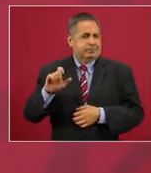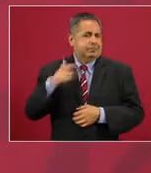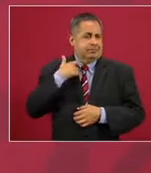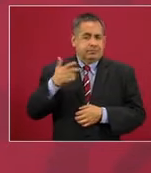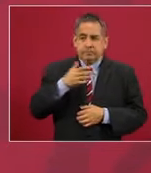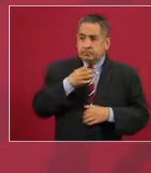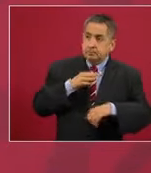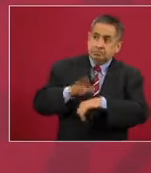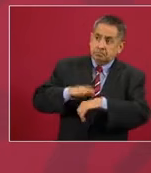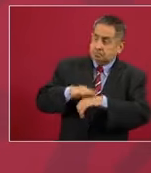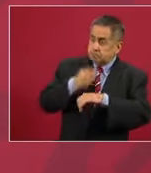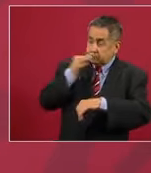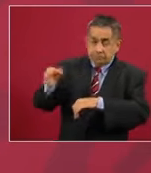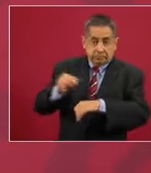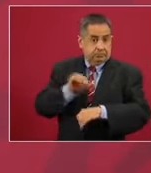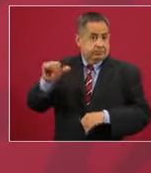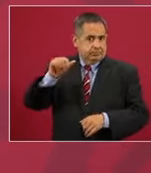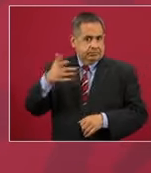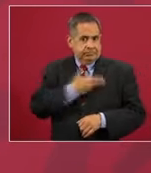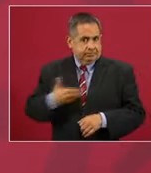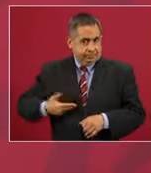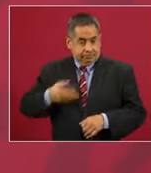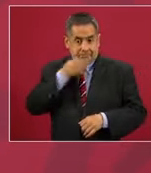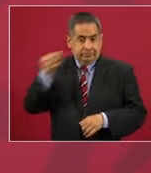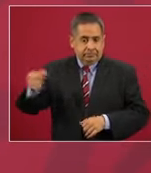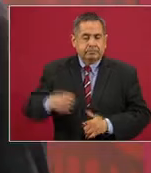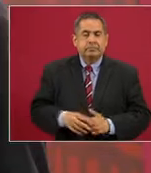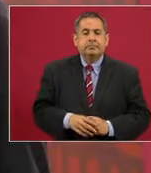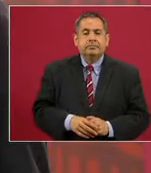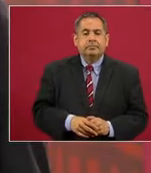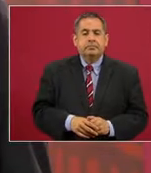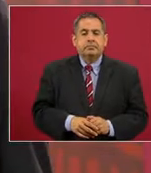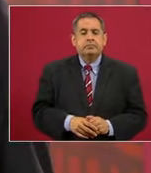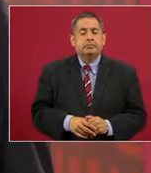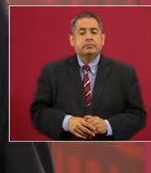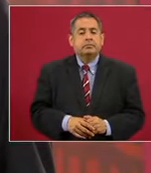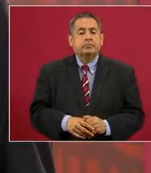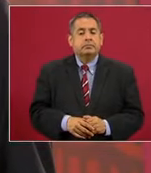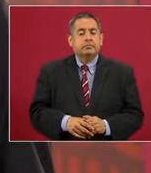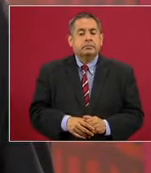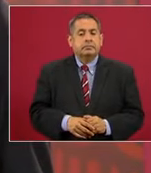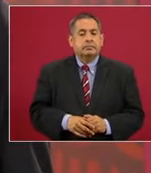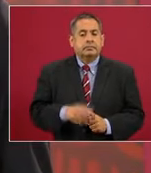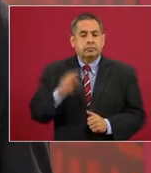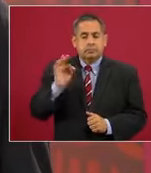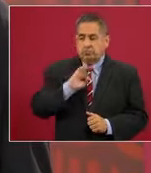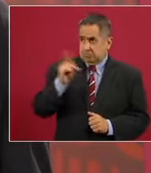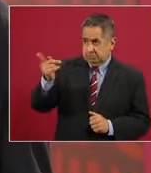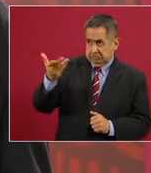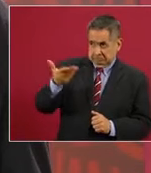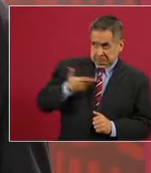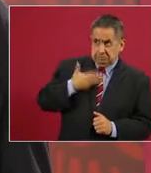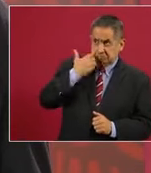le mandó a decir que si se lo pedía,